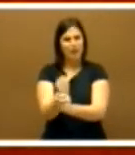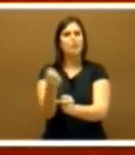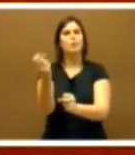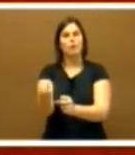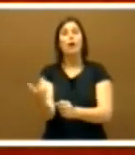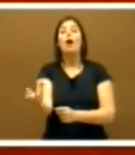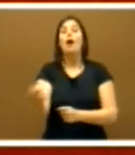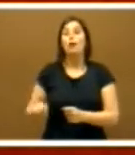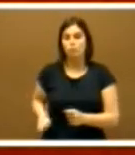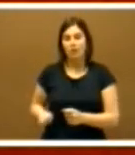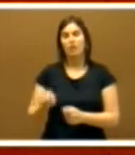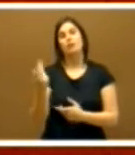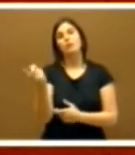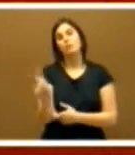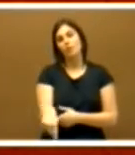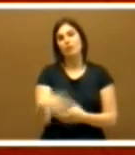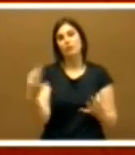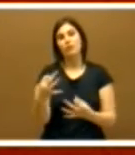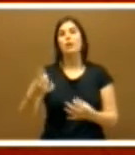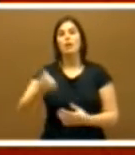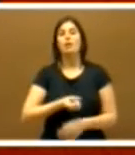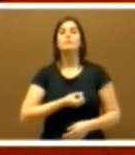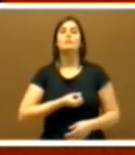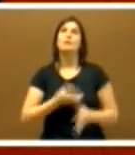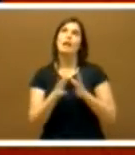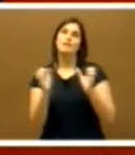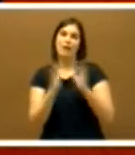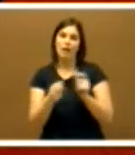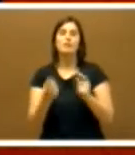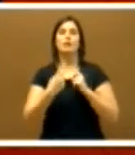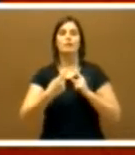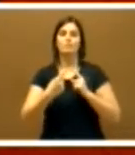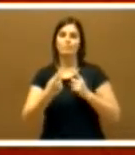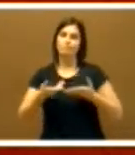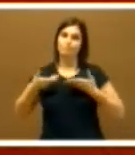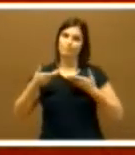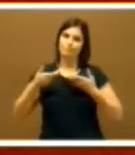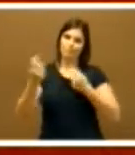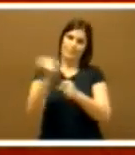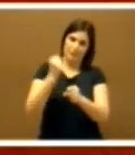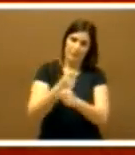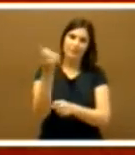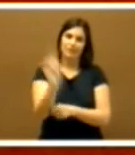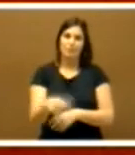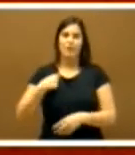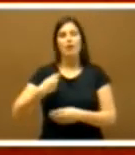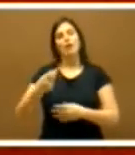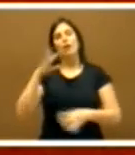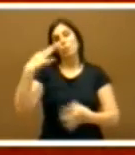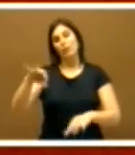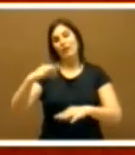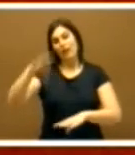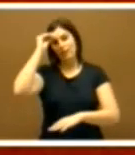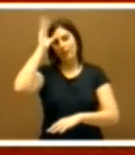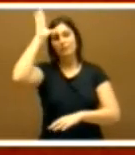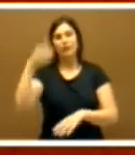austeridad, el espíritu de sacrificio, la humildad, la inteligencia. El